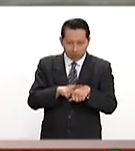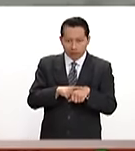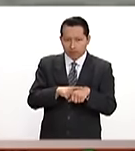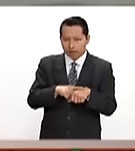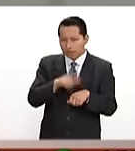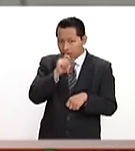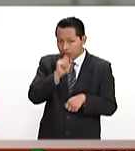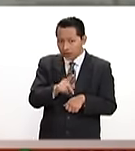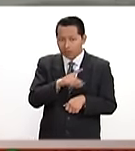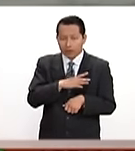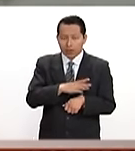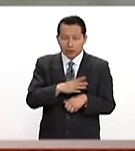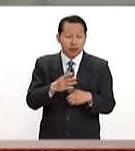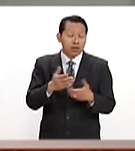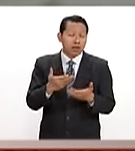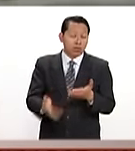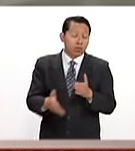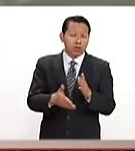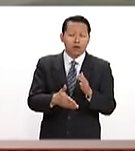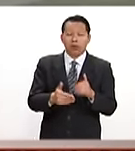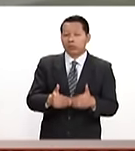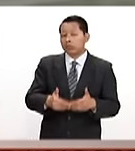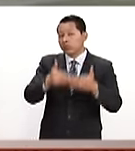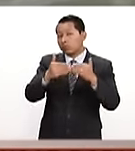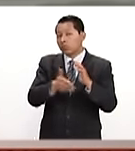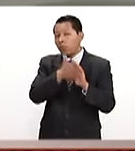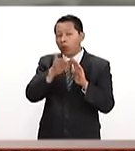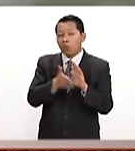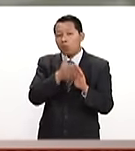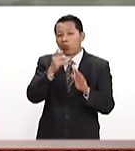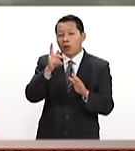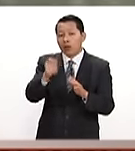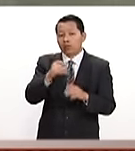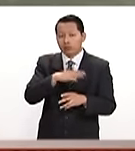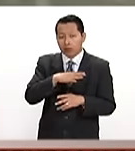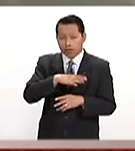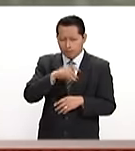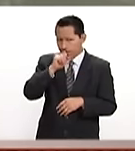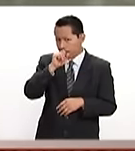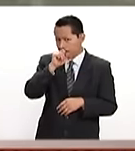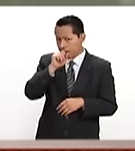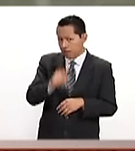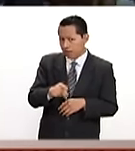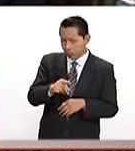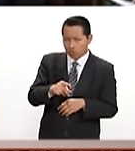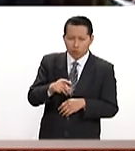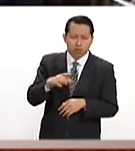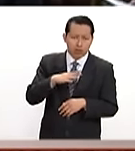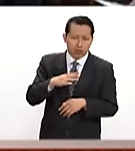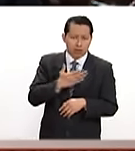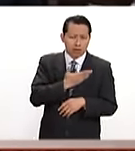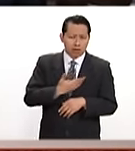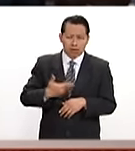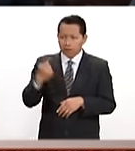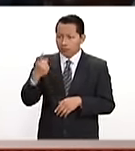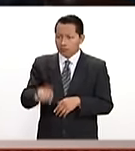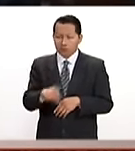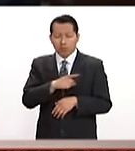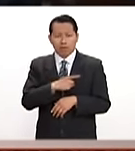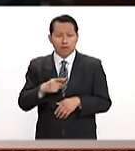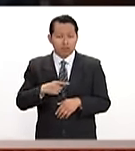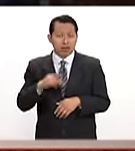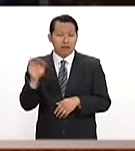en el caso de la construcción del muro, como tal, si bien es una orden ejecutiva, también tendrán que subordinarse o